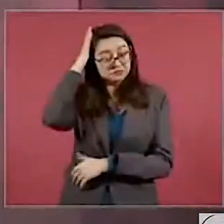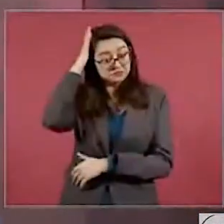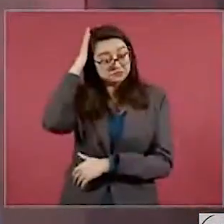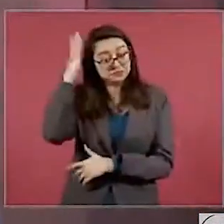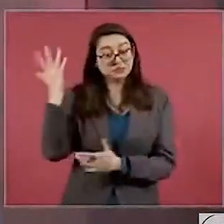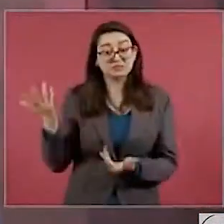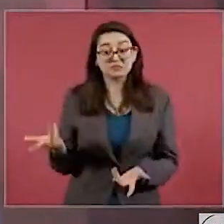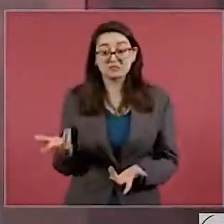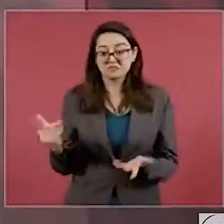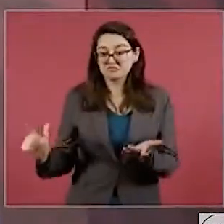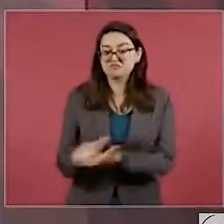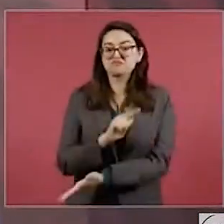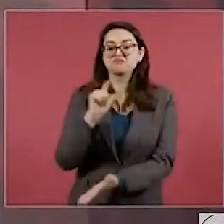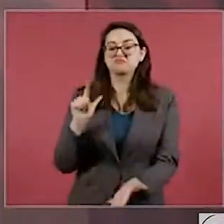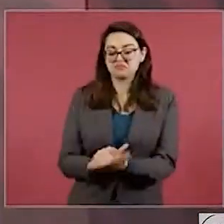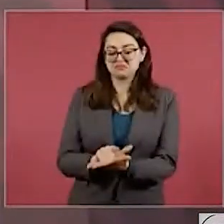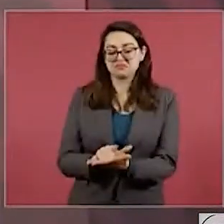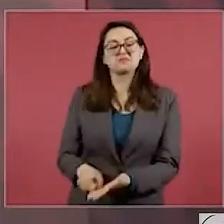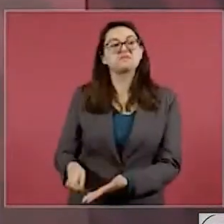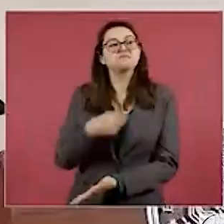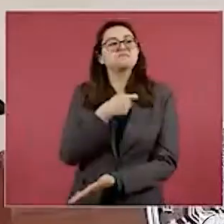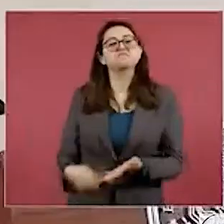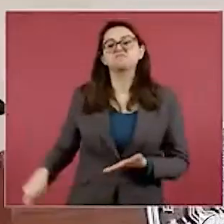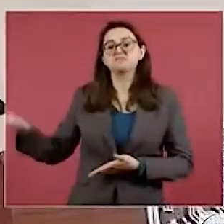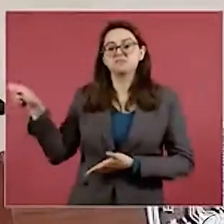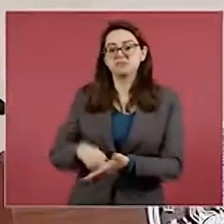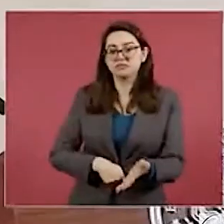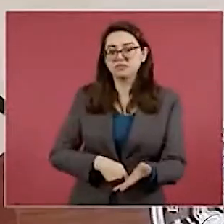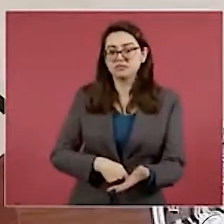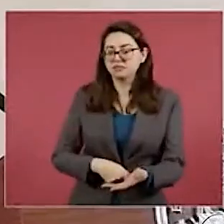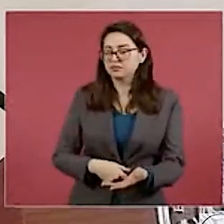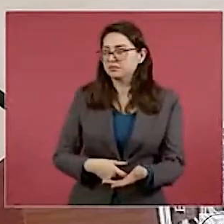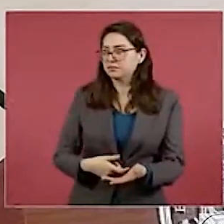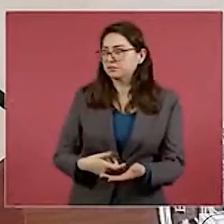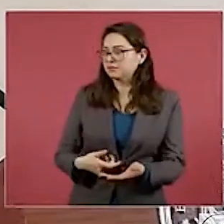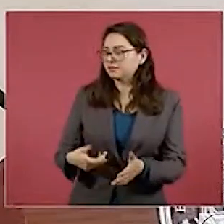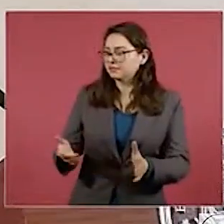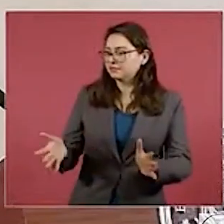la ley eléctrica,